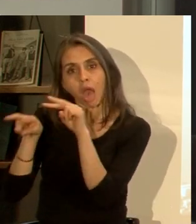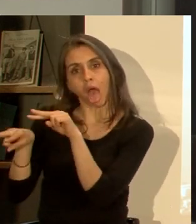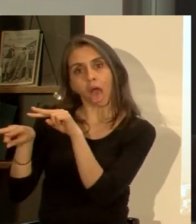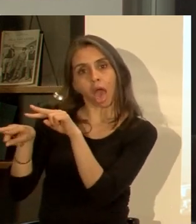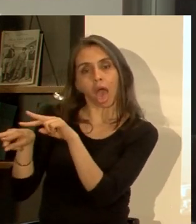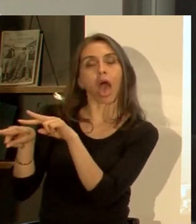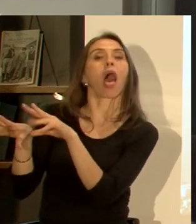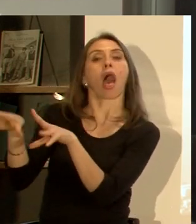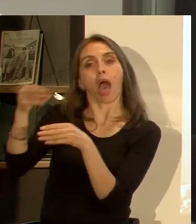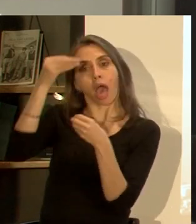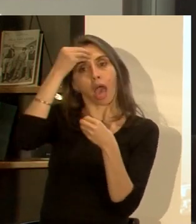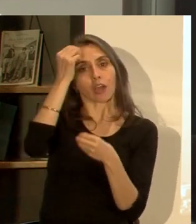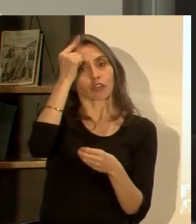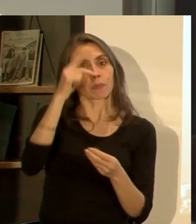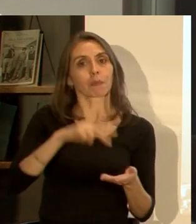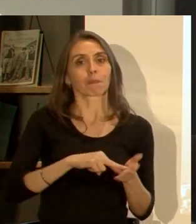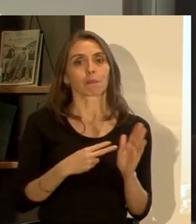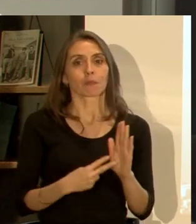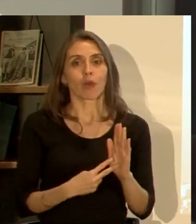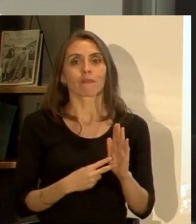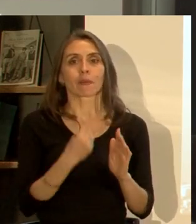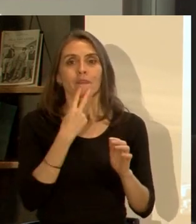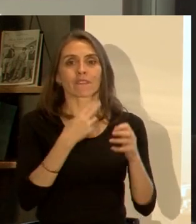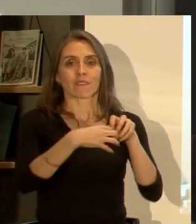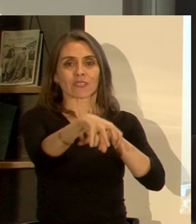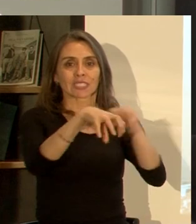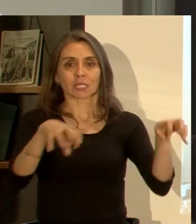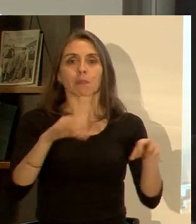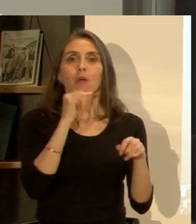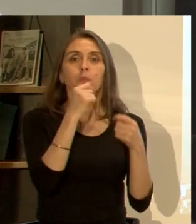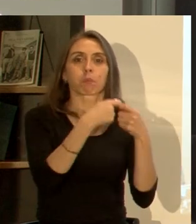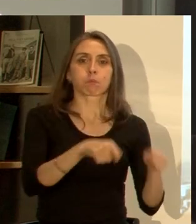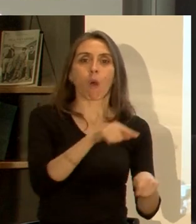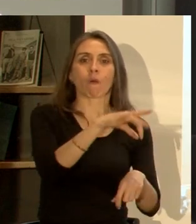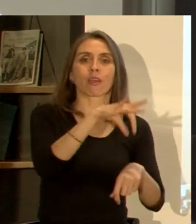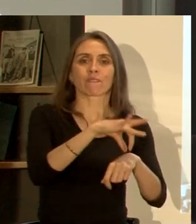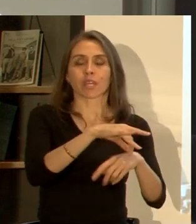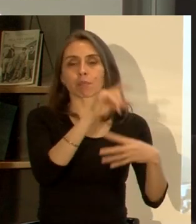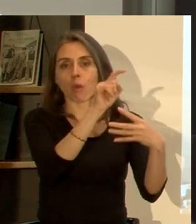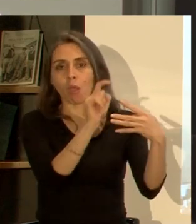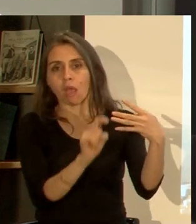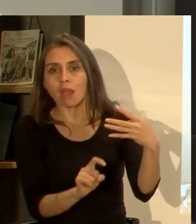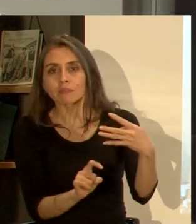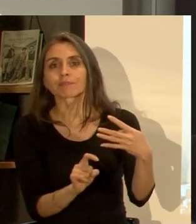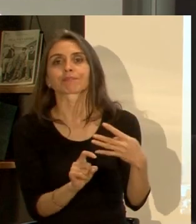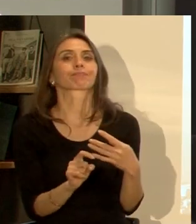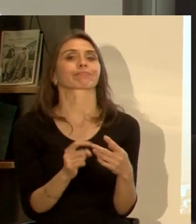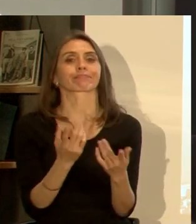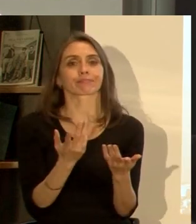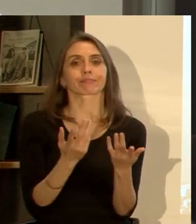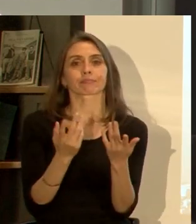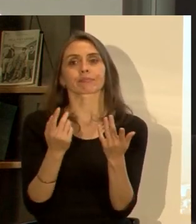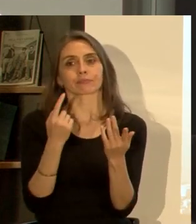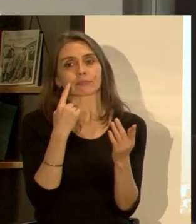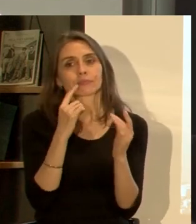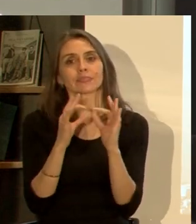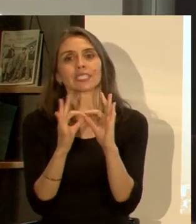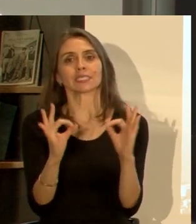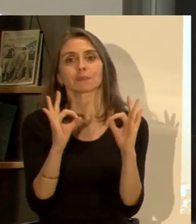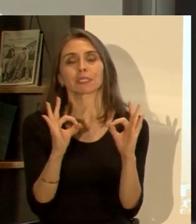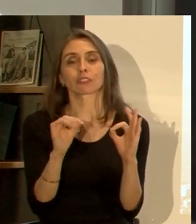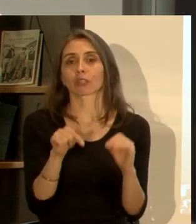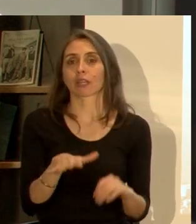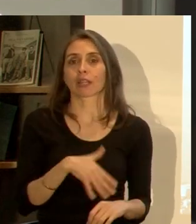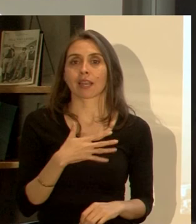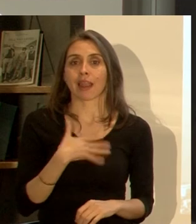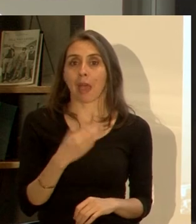manera entender cuáles son los problemas de segregación de pobreza de problemas una serie de singularidades que hoy